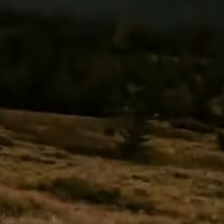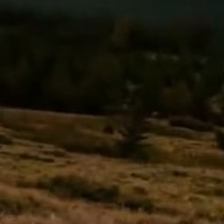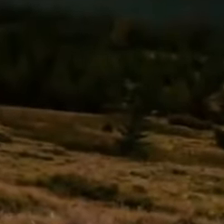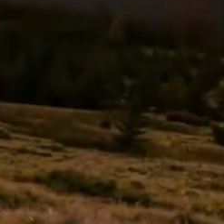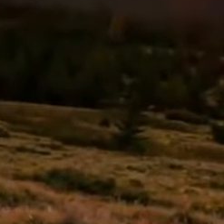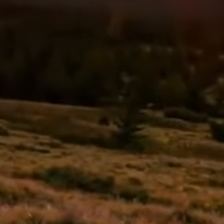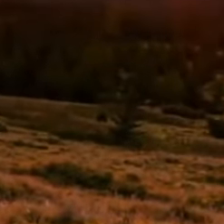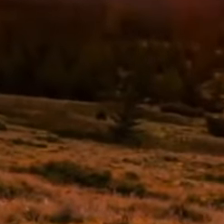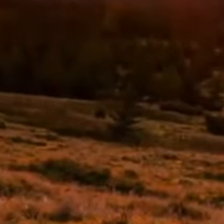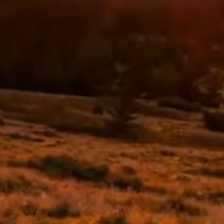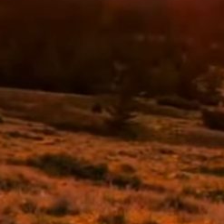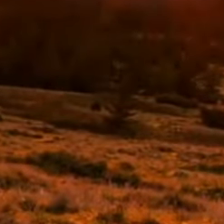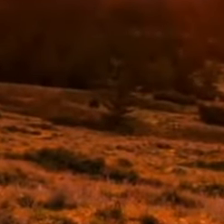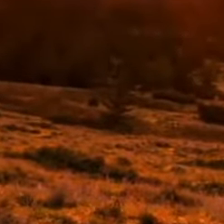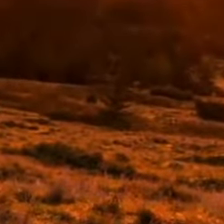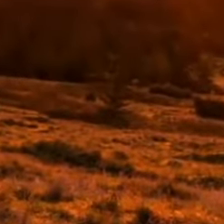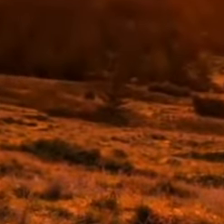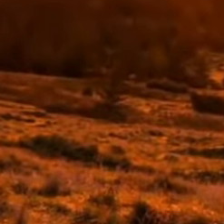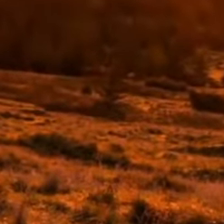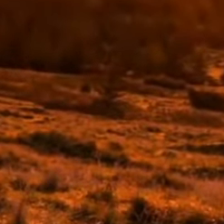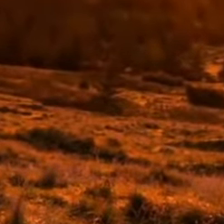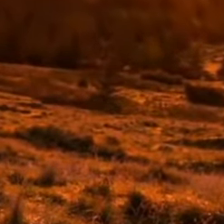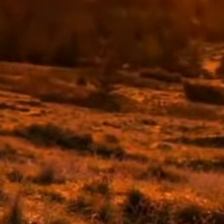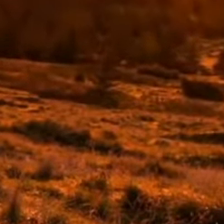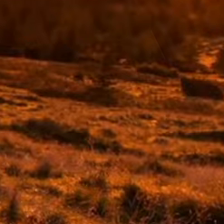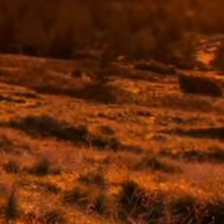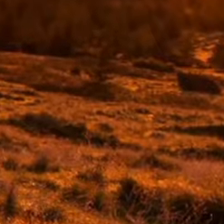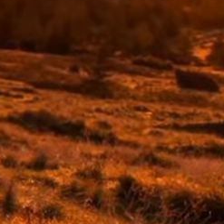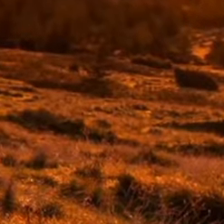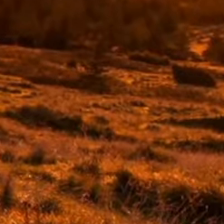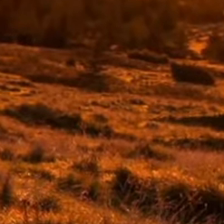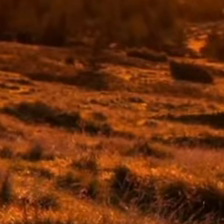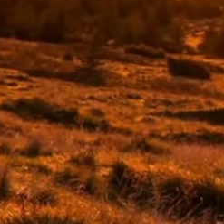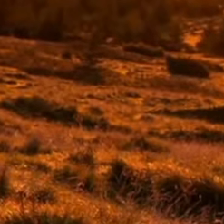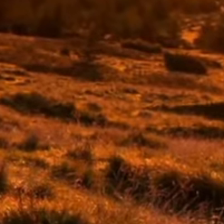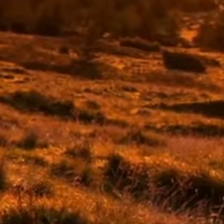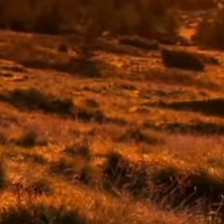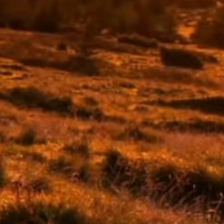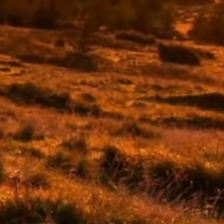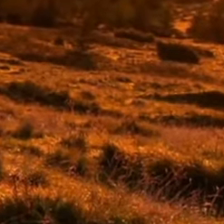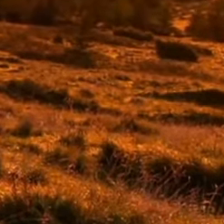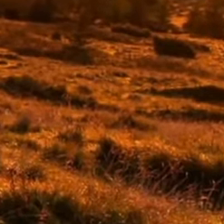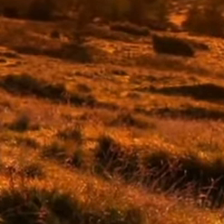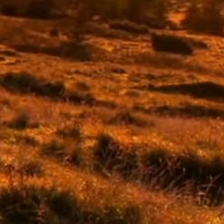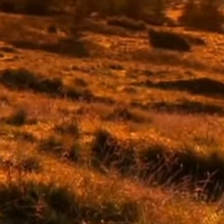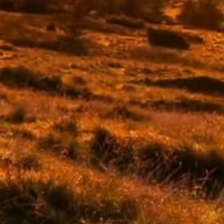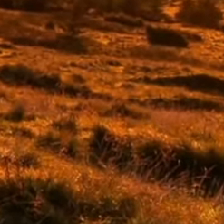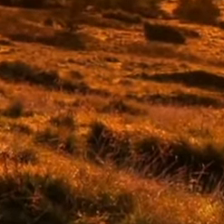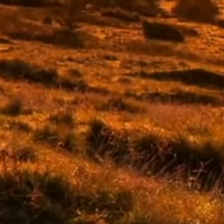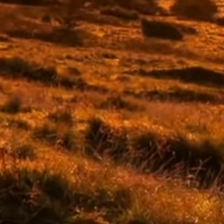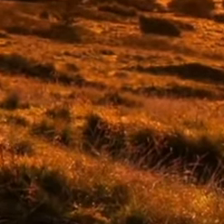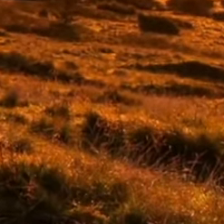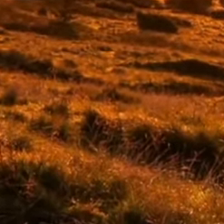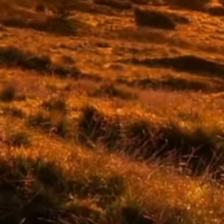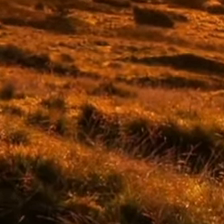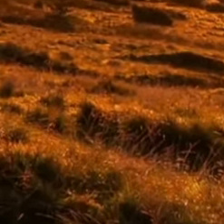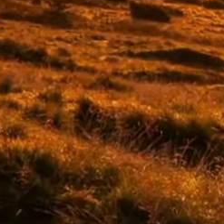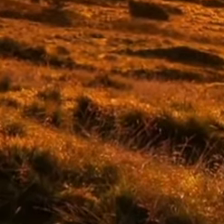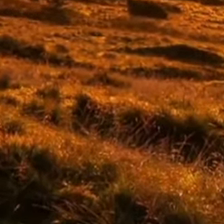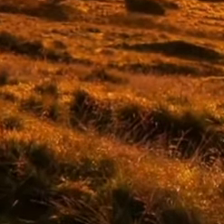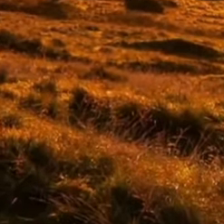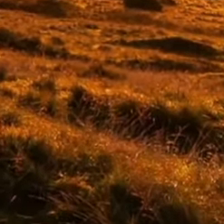Buscad al Señor mientras pueda ser hallado llamadle en tanto que está cerca Isaías 55